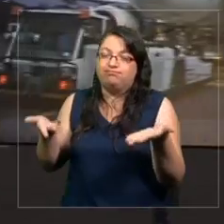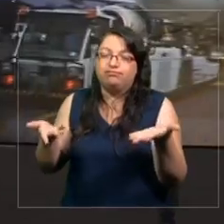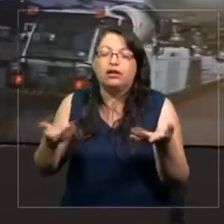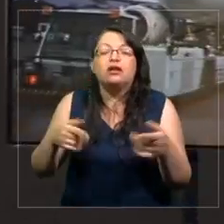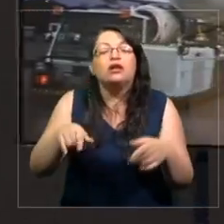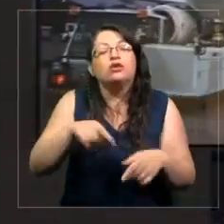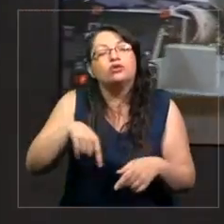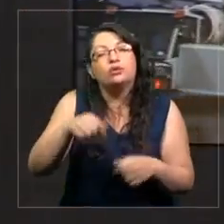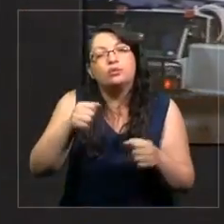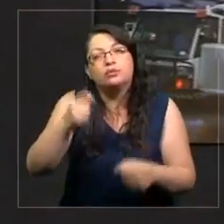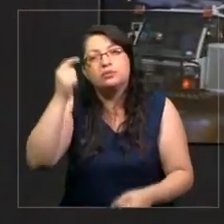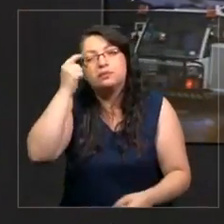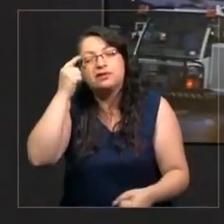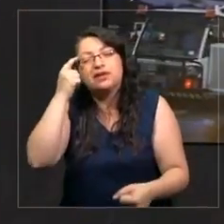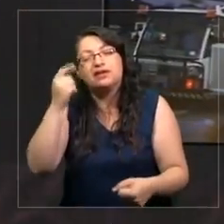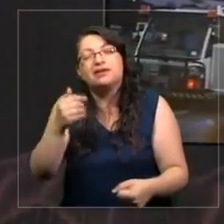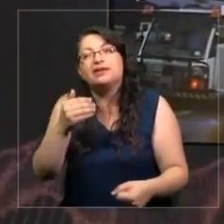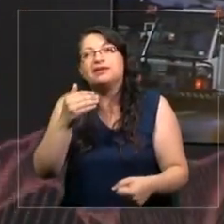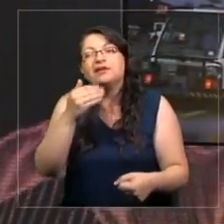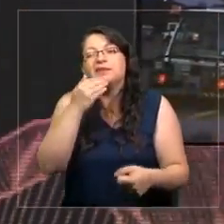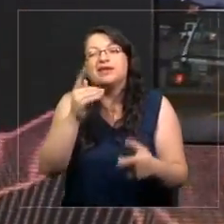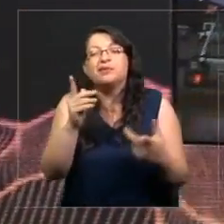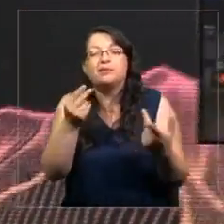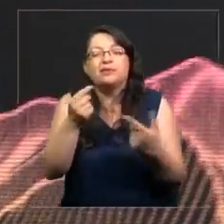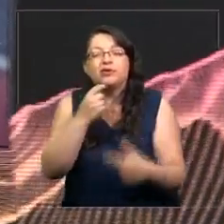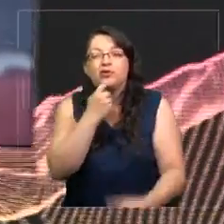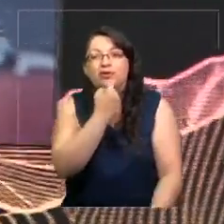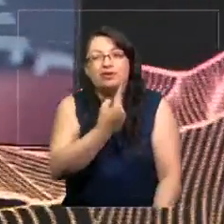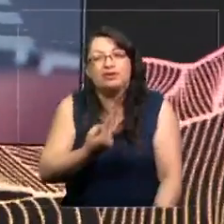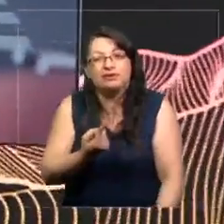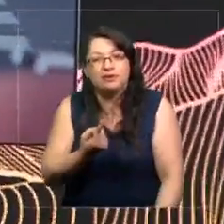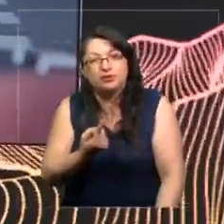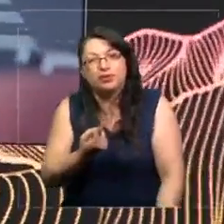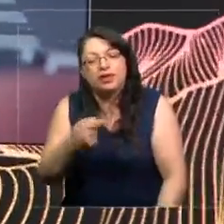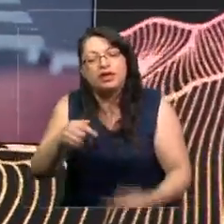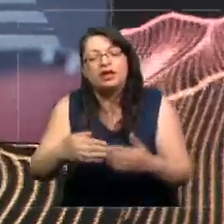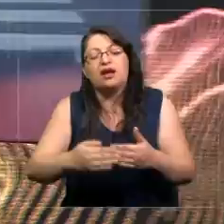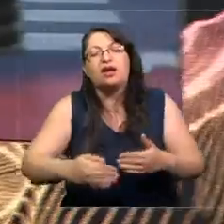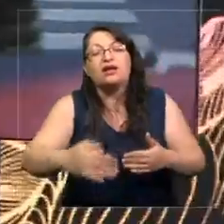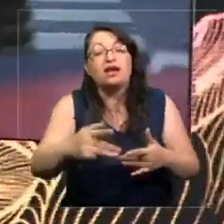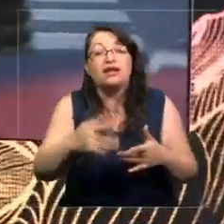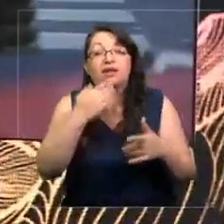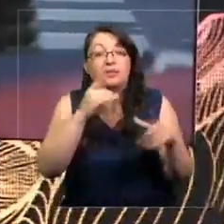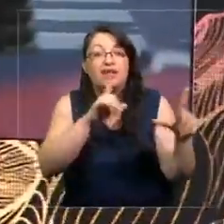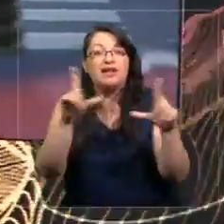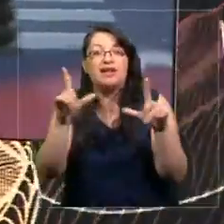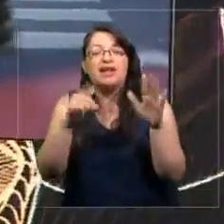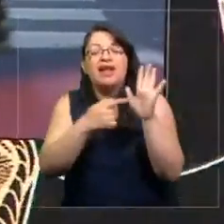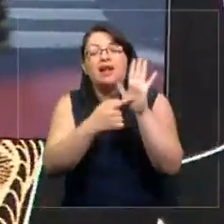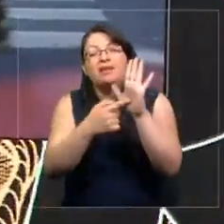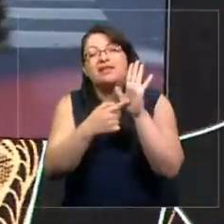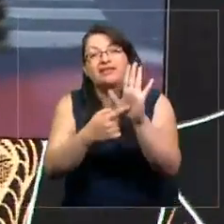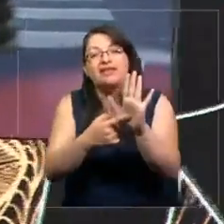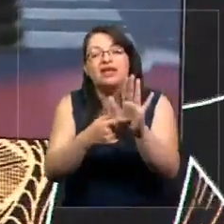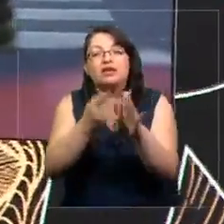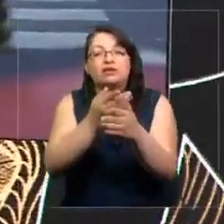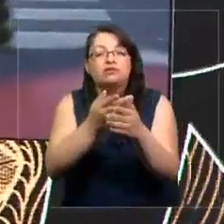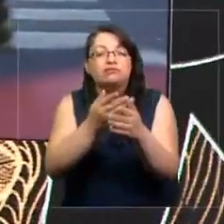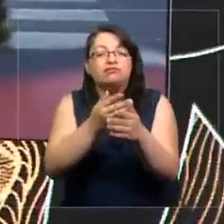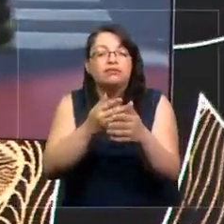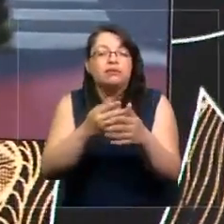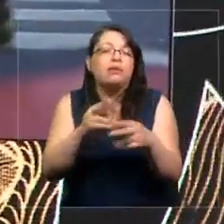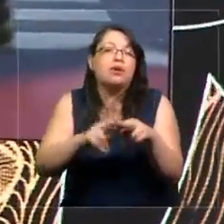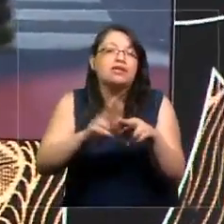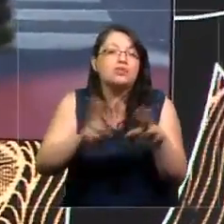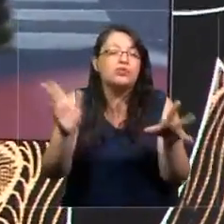Uno podría pensar, y aquí me parece como una pregunta, y desde aquí para adelante la presentación se va volver bastante especulativa como